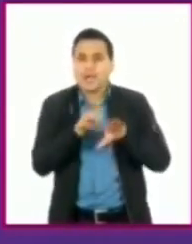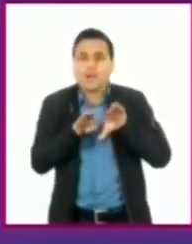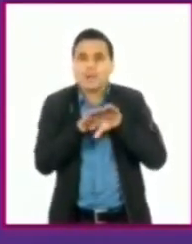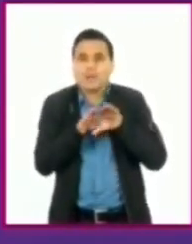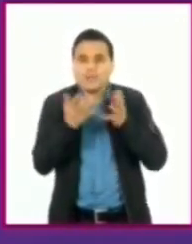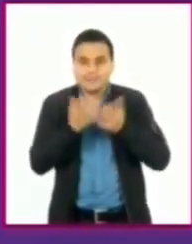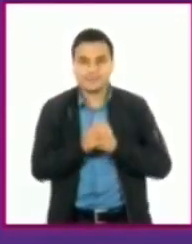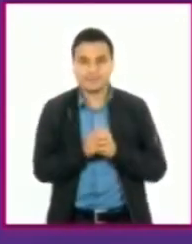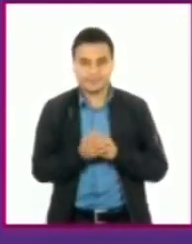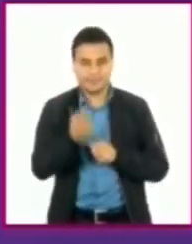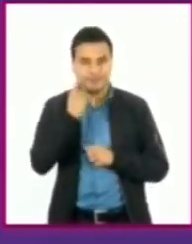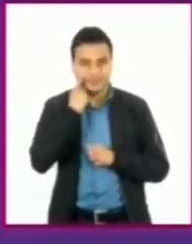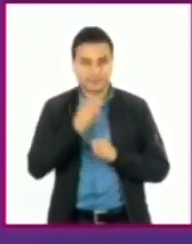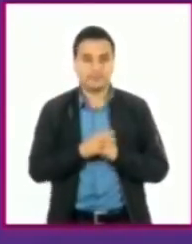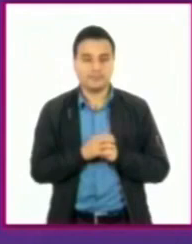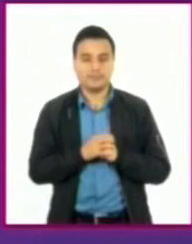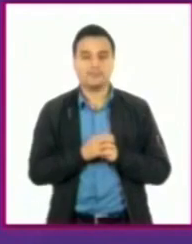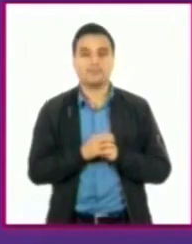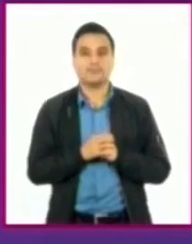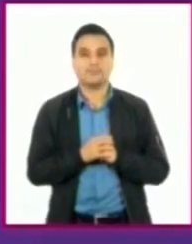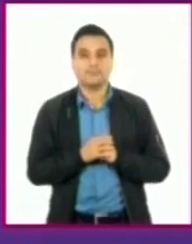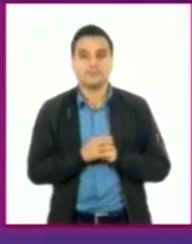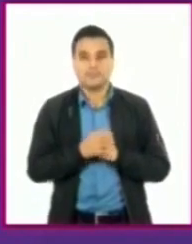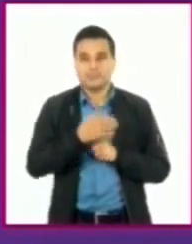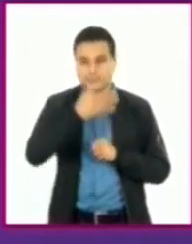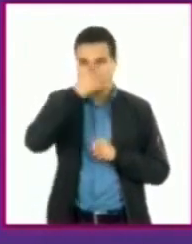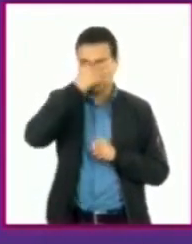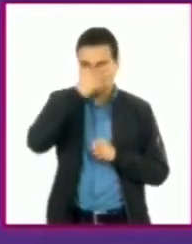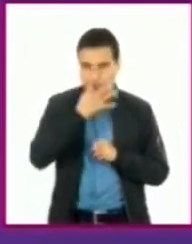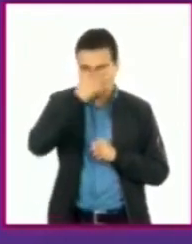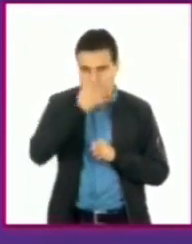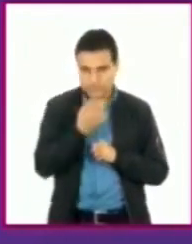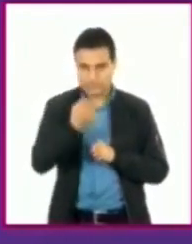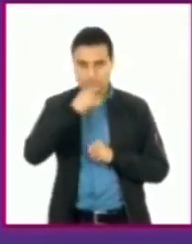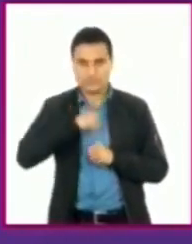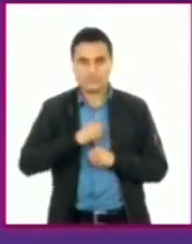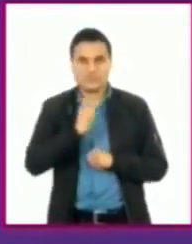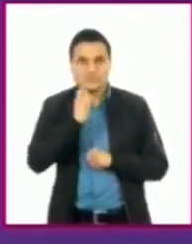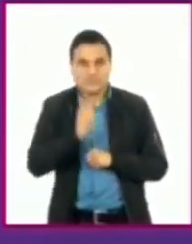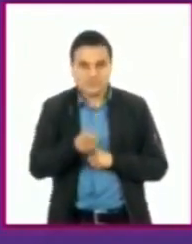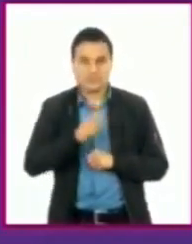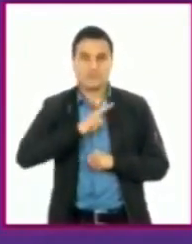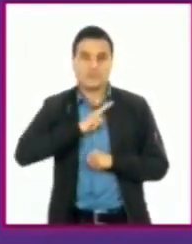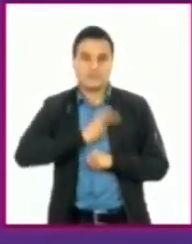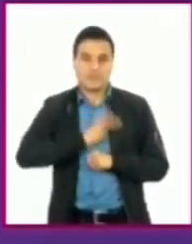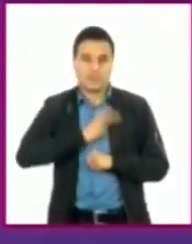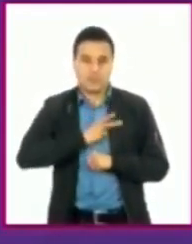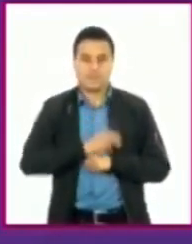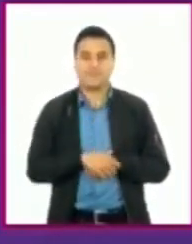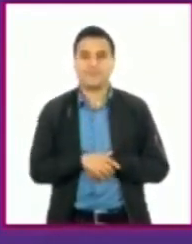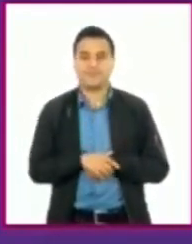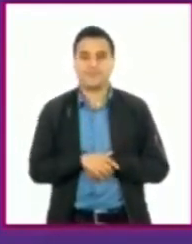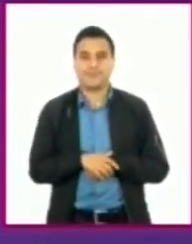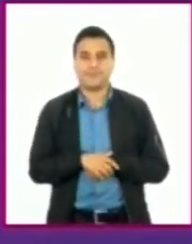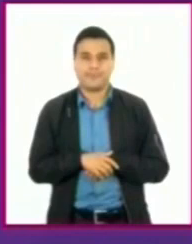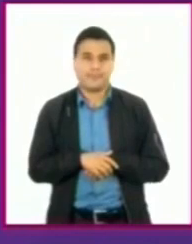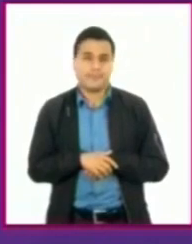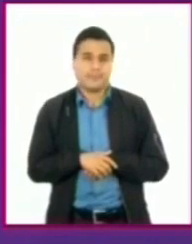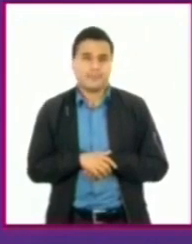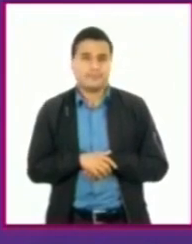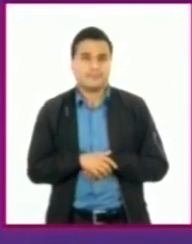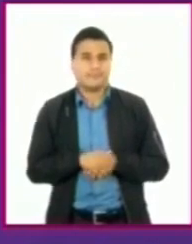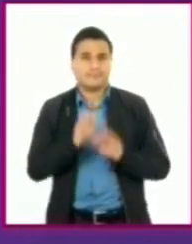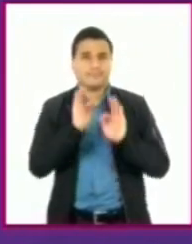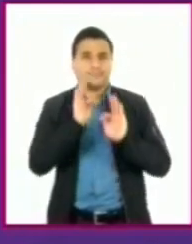Básicamente, la provoca un virus, son virus los que provocan los tipos de gripa, pueden ser múltiples tipos de virus los que la provocan y normalmente el tratamiento le